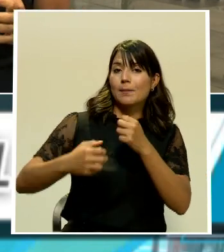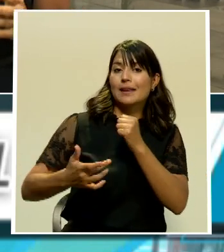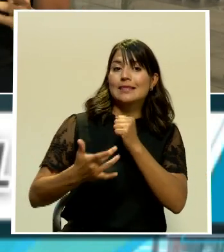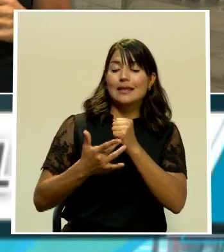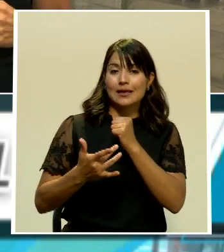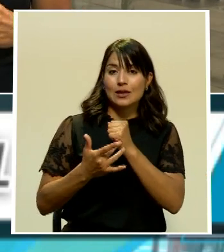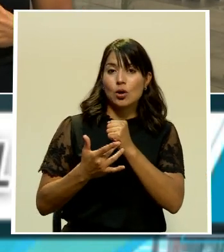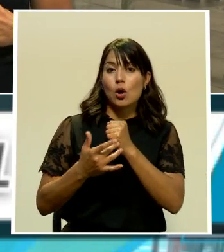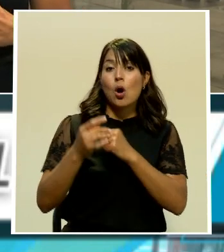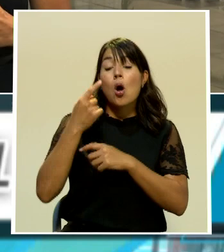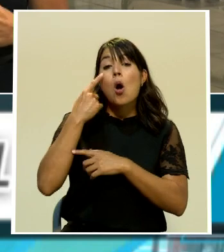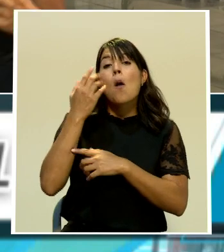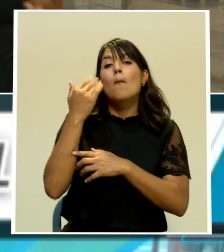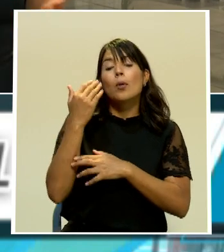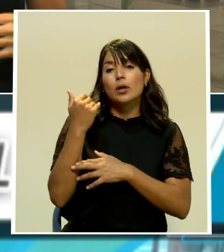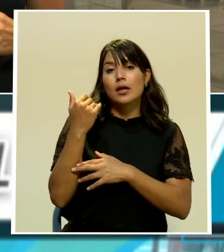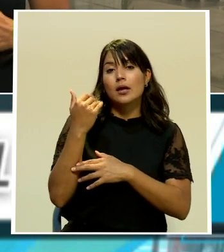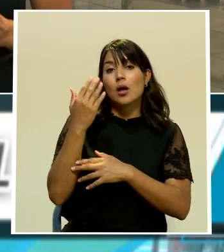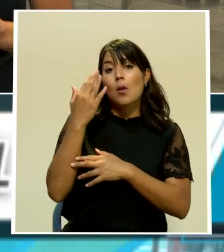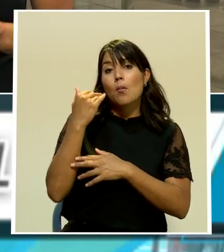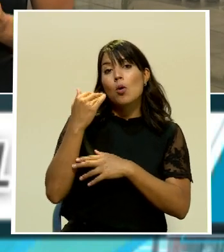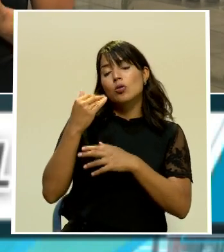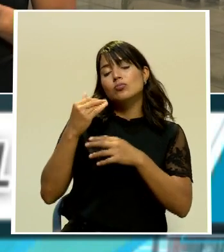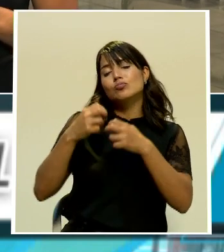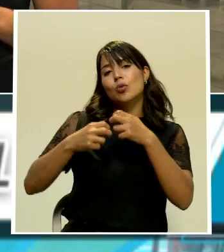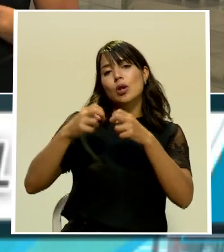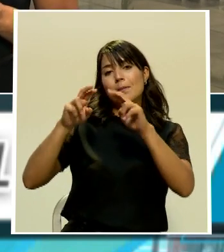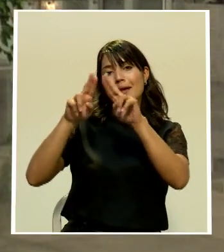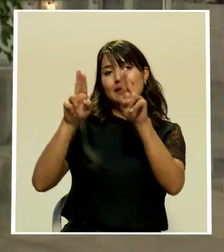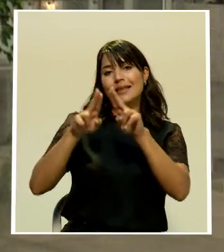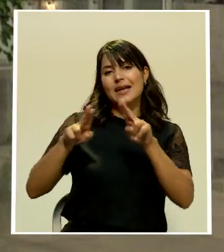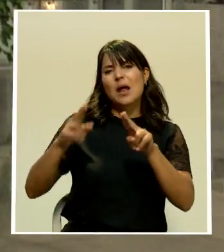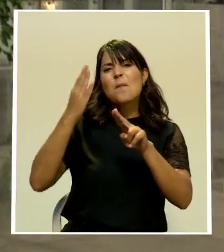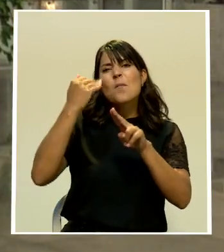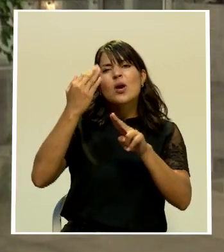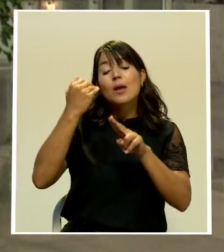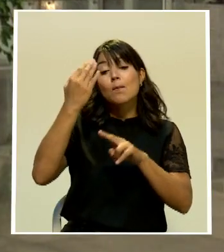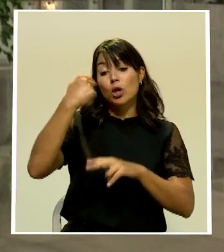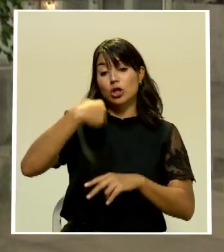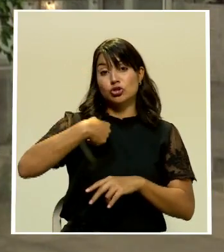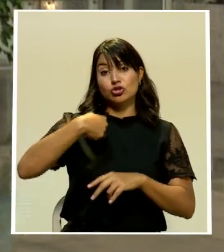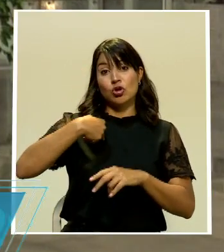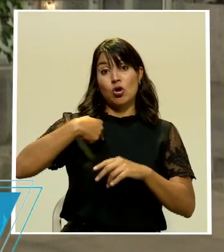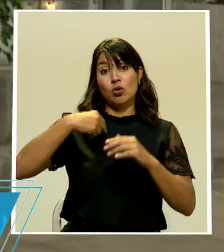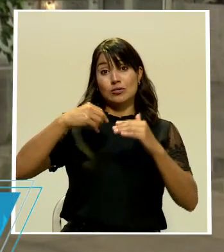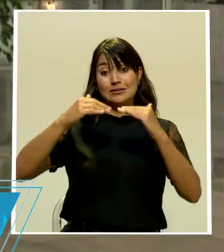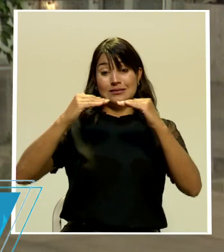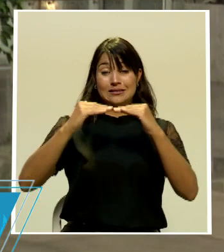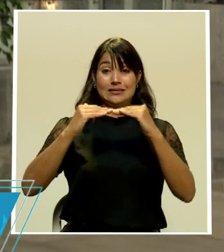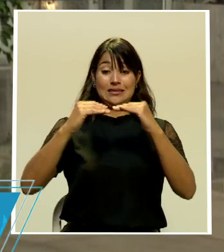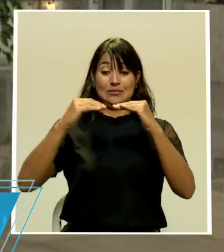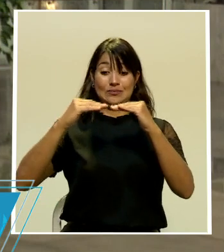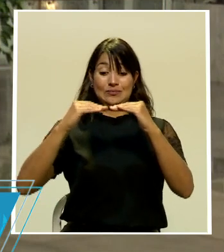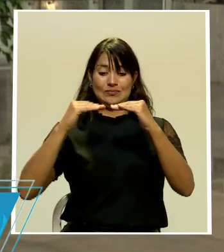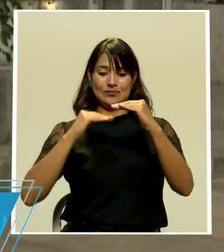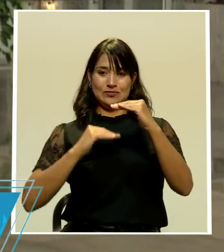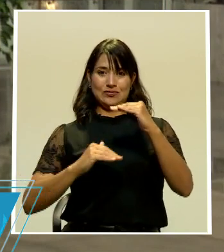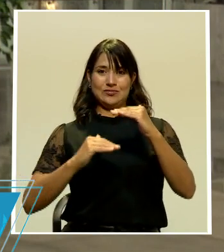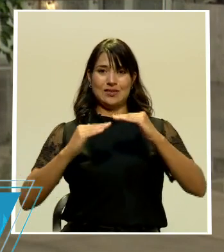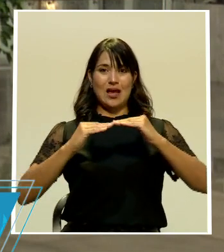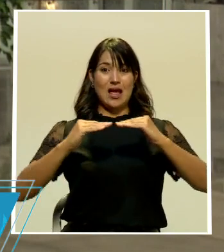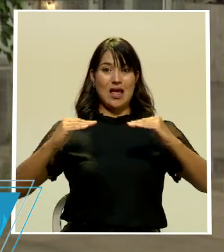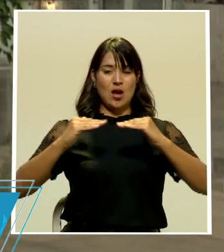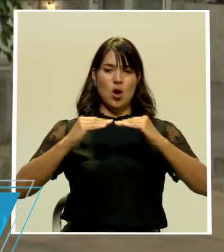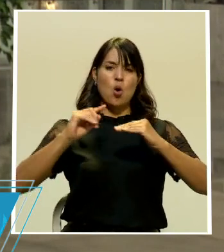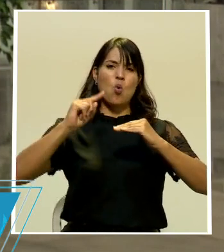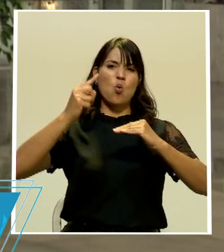técnicos debido a fallas en el Internet. Esto porque nos encontramos en el primer sótano de este nuevo edificio de